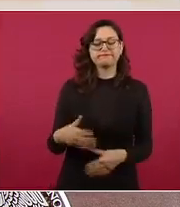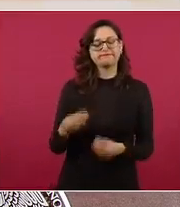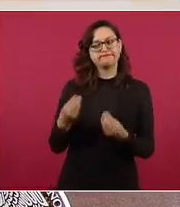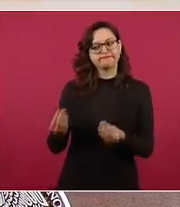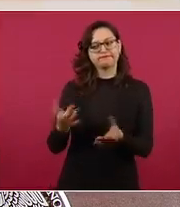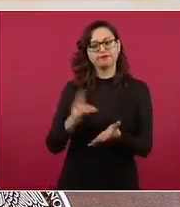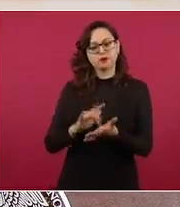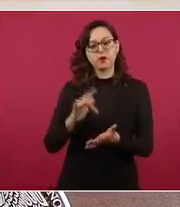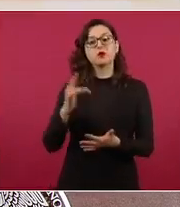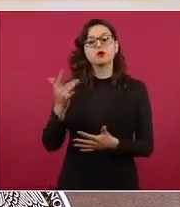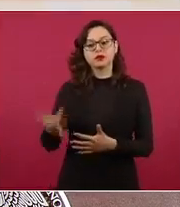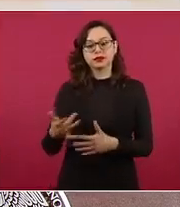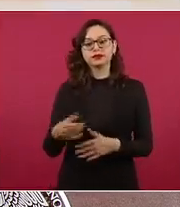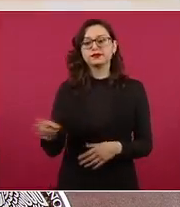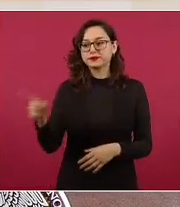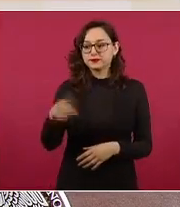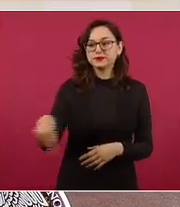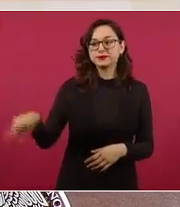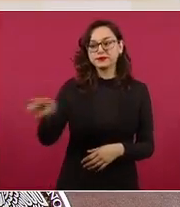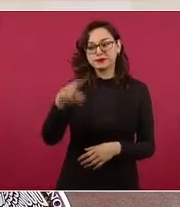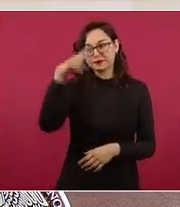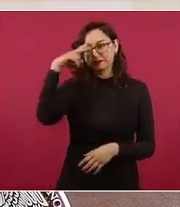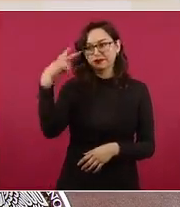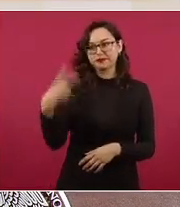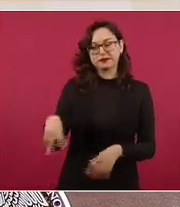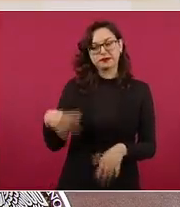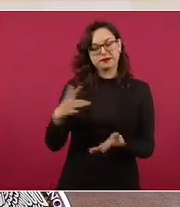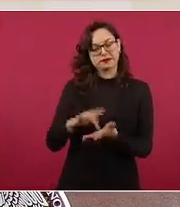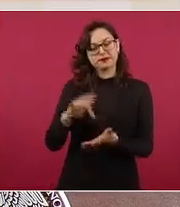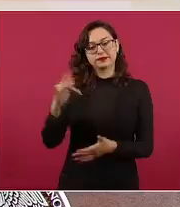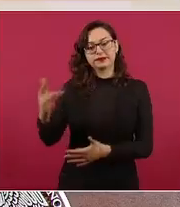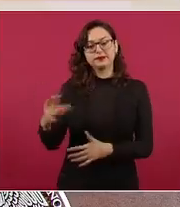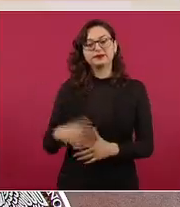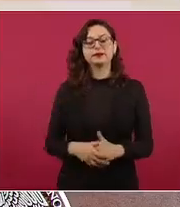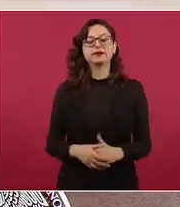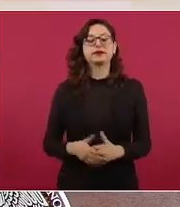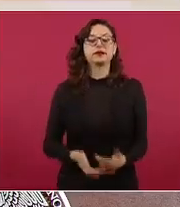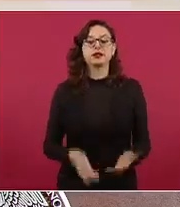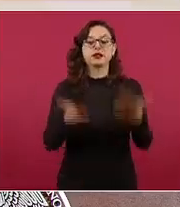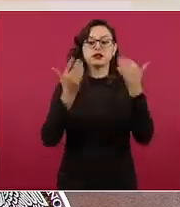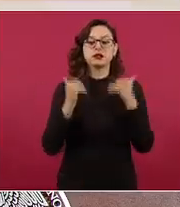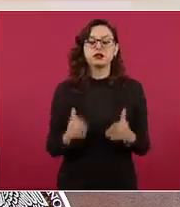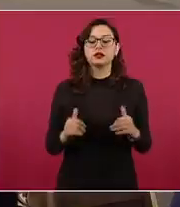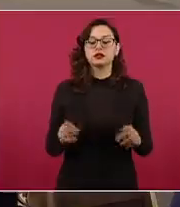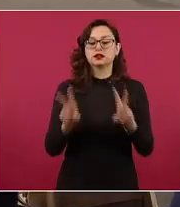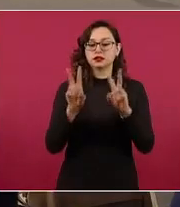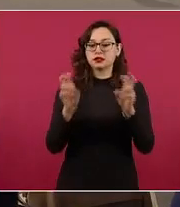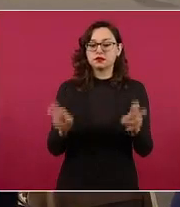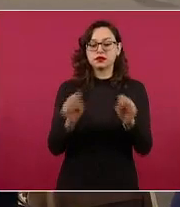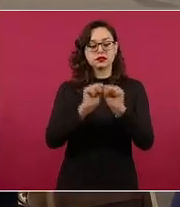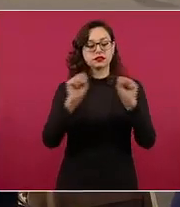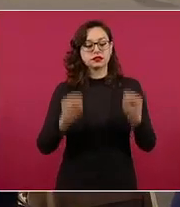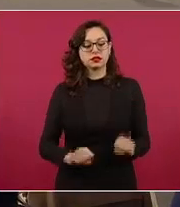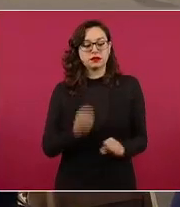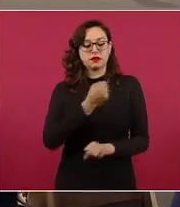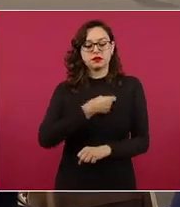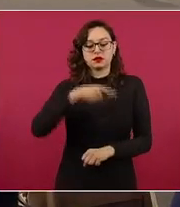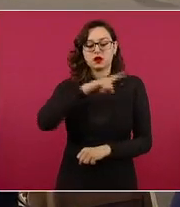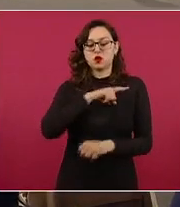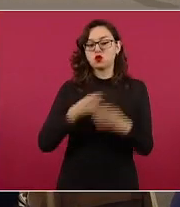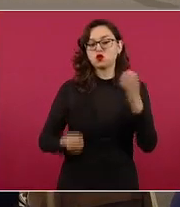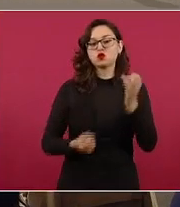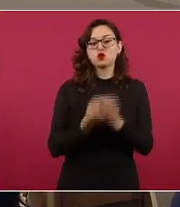claramente, pero es gracias a todos los mexicanos. En relación al tema de la transformación del sistema de salud,